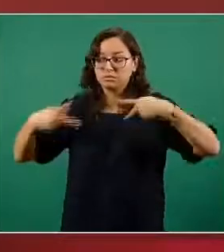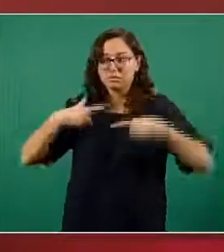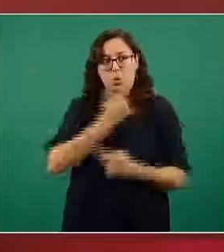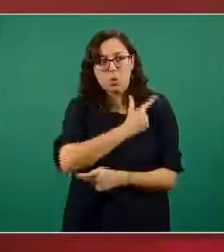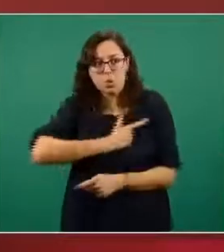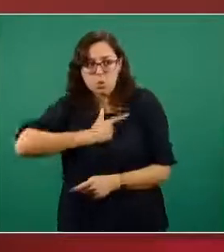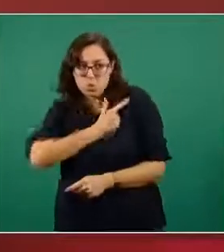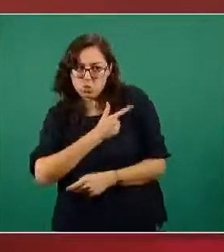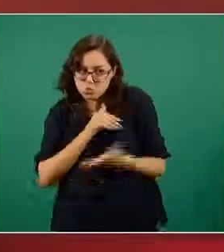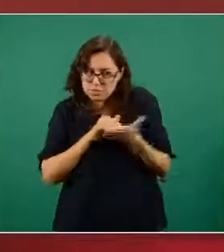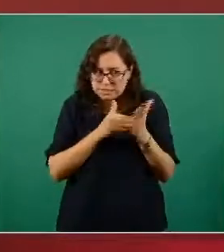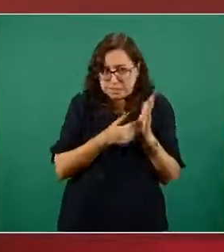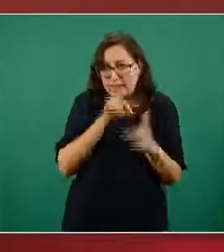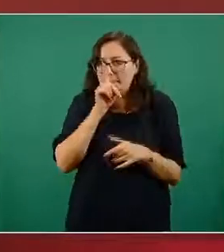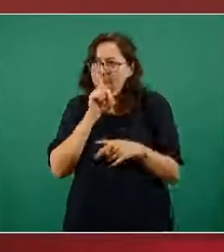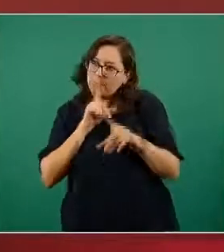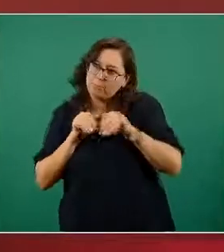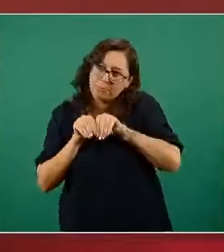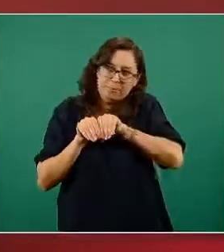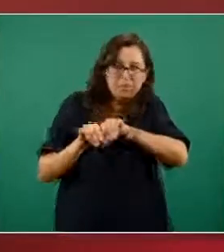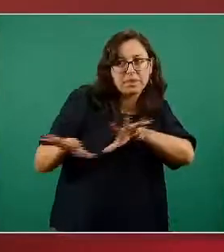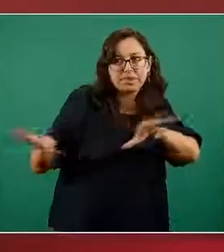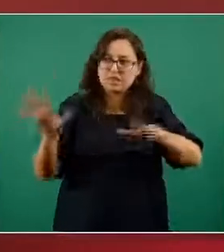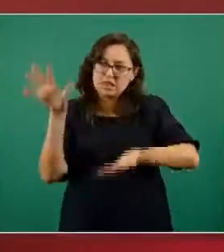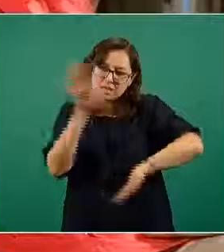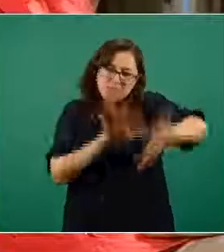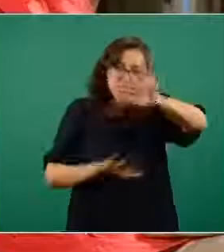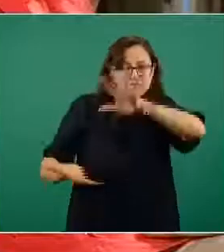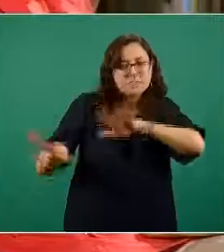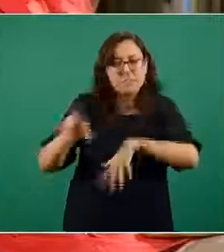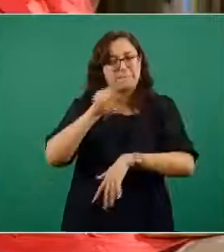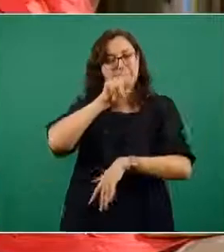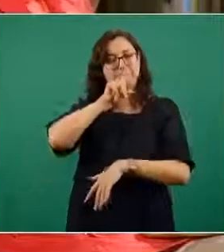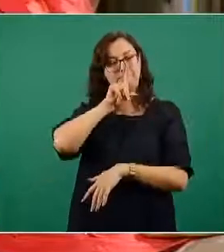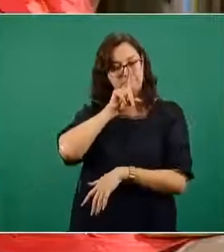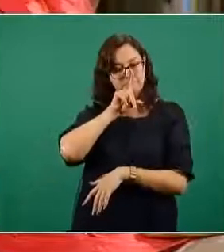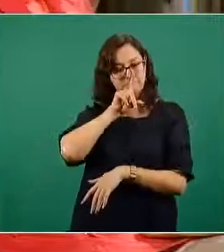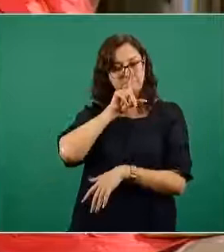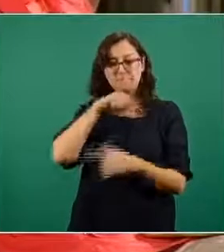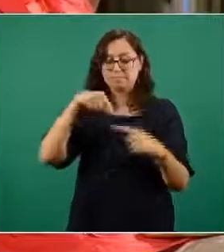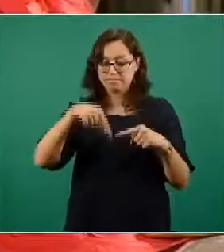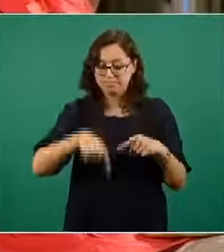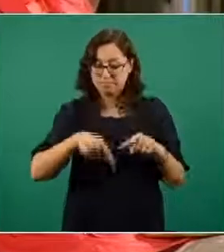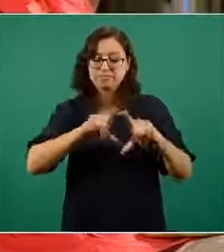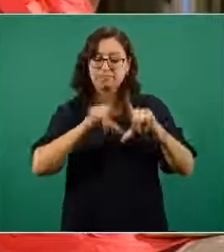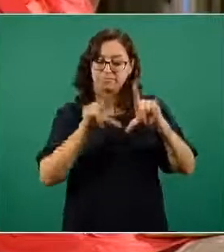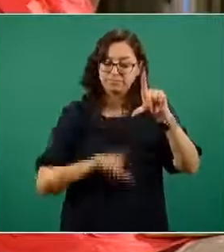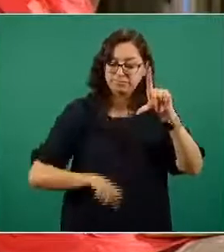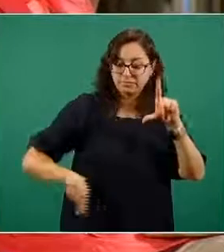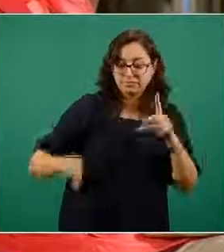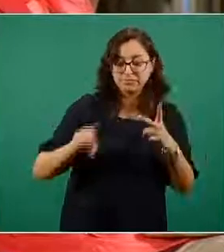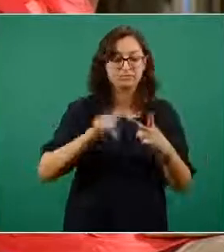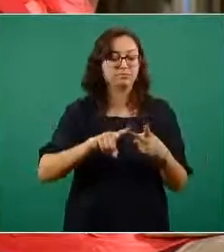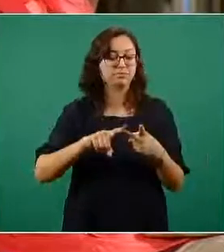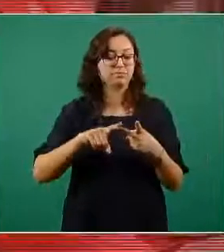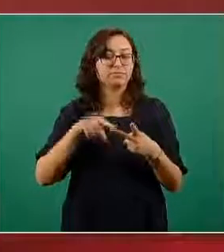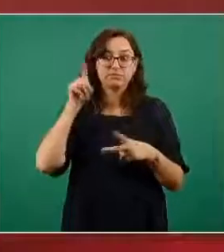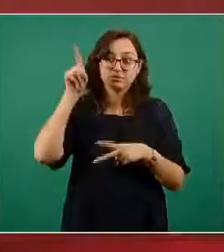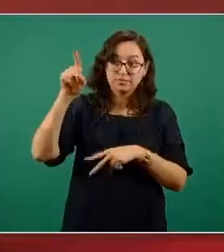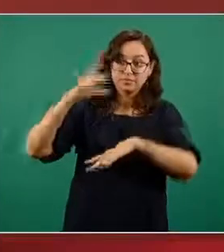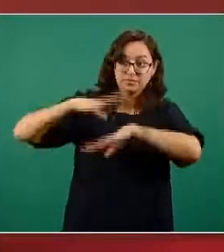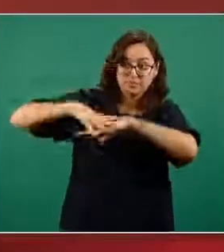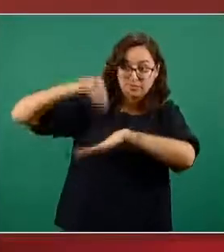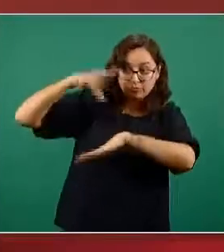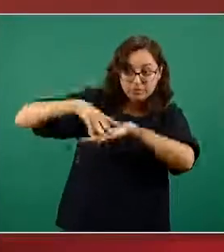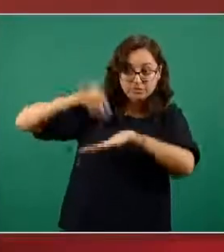no siga causando confusión en ningún momento ni en México ni en Suecia a quien también se le